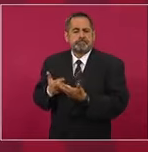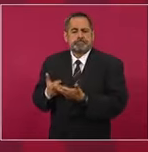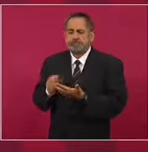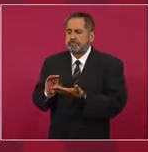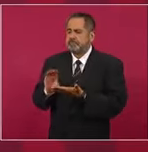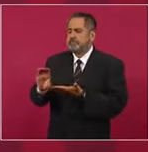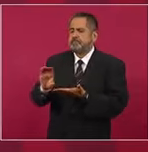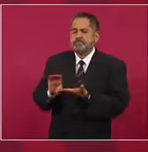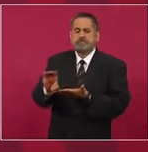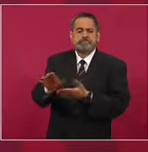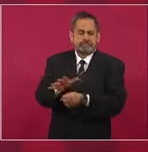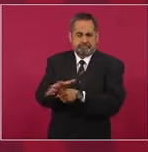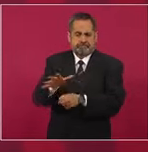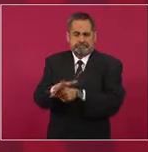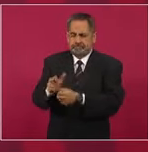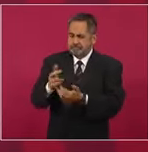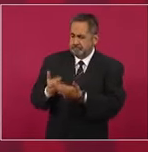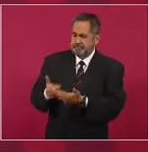disponibilidad